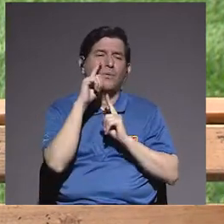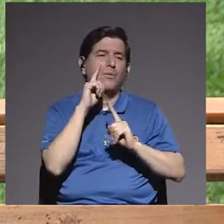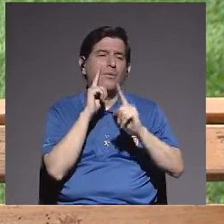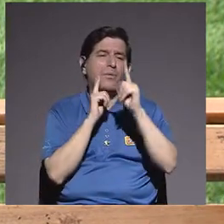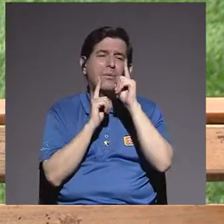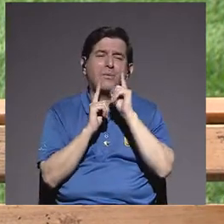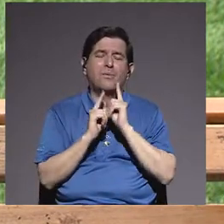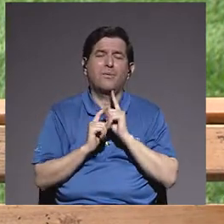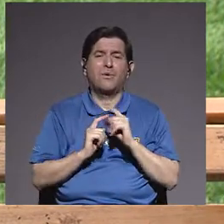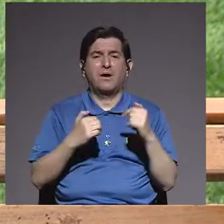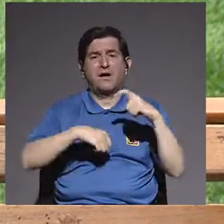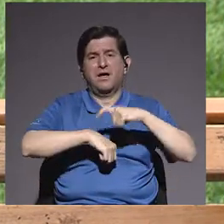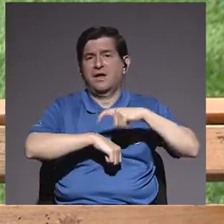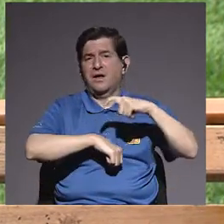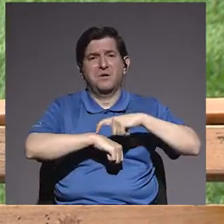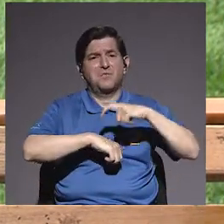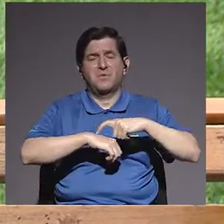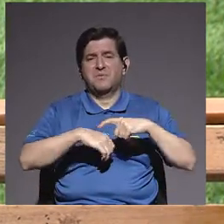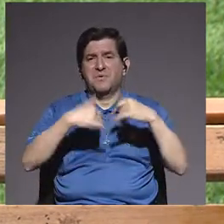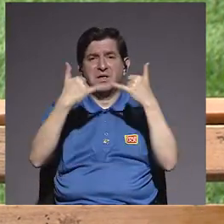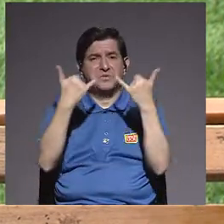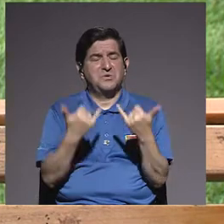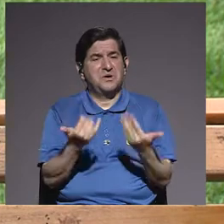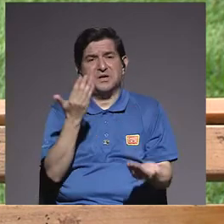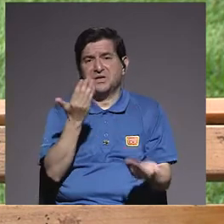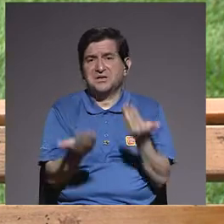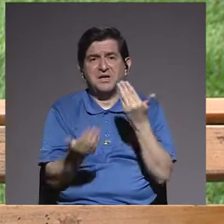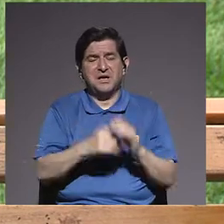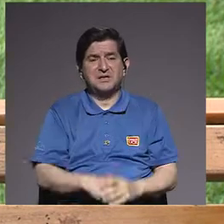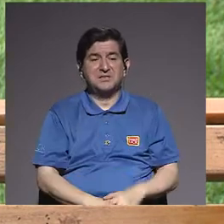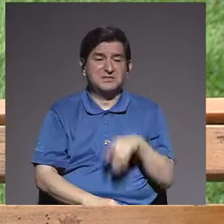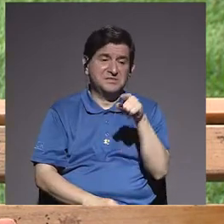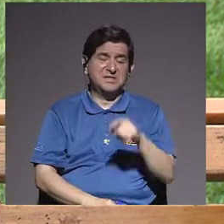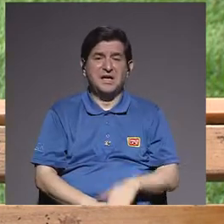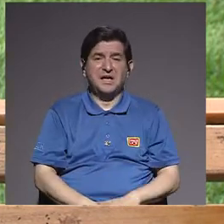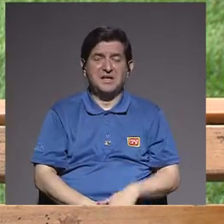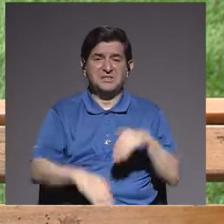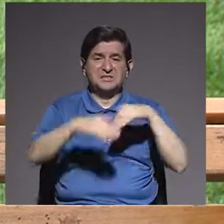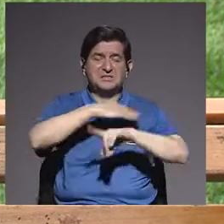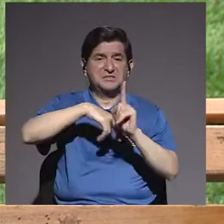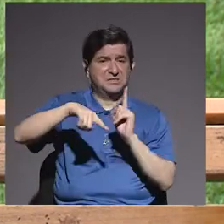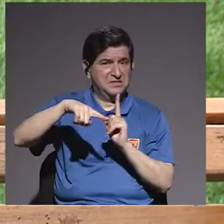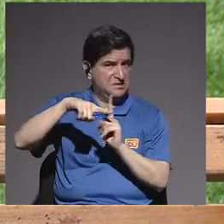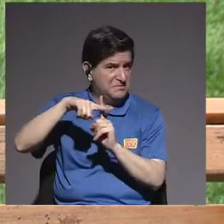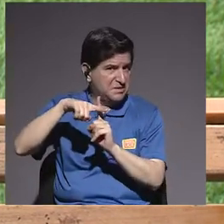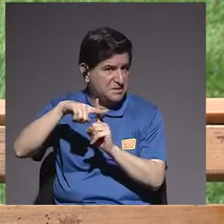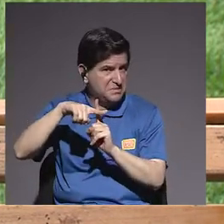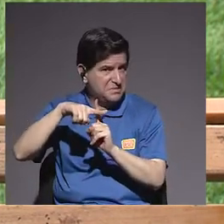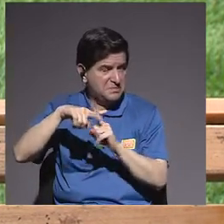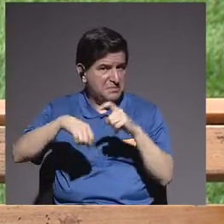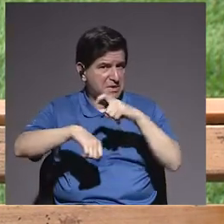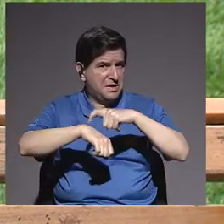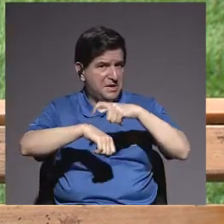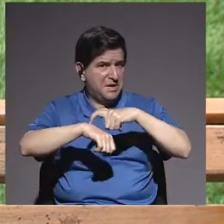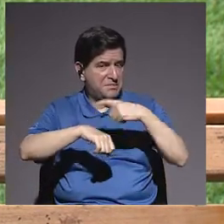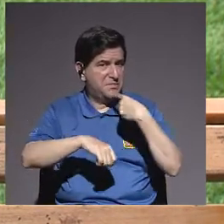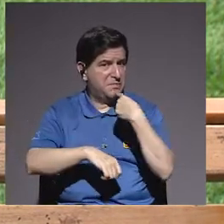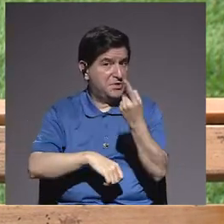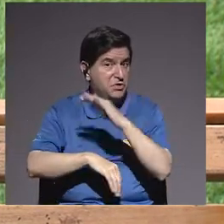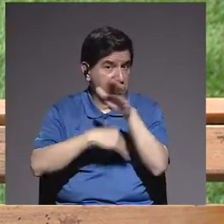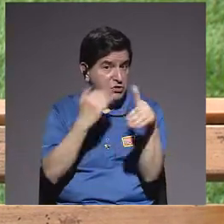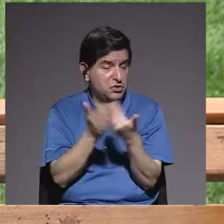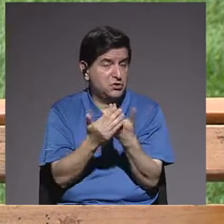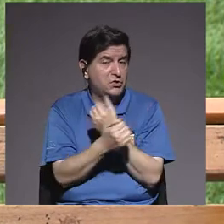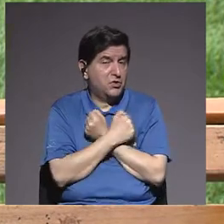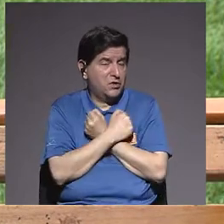para ya cuando no van a caer en cemento, no va ser tierra fértil, cuando les vayamos a querer decir